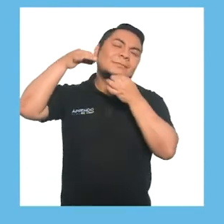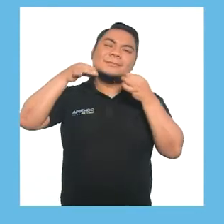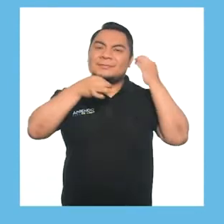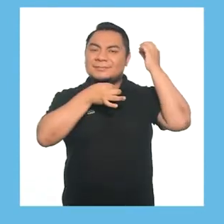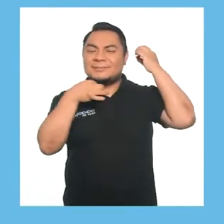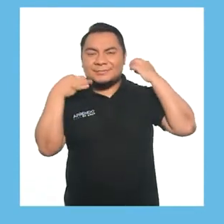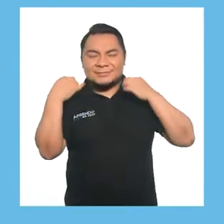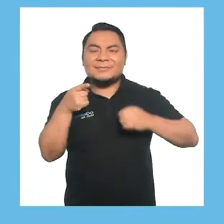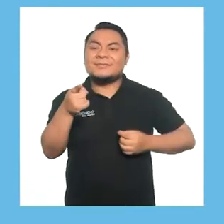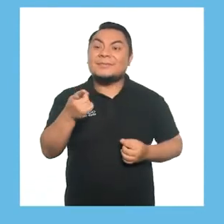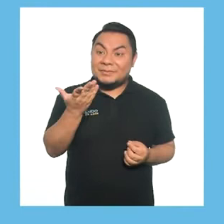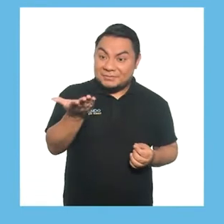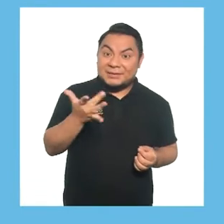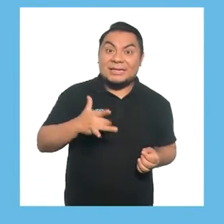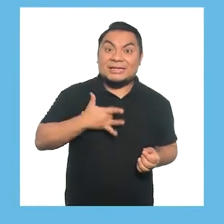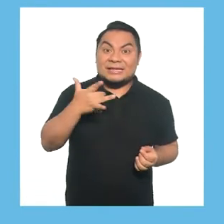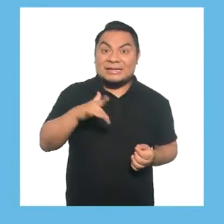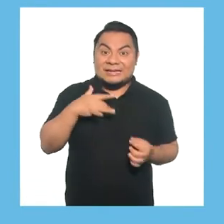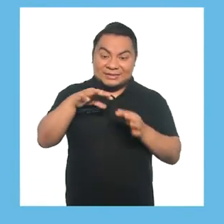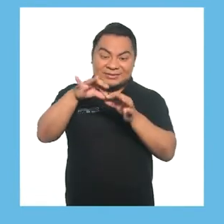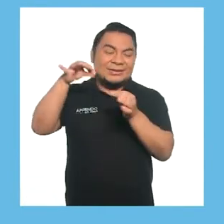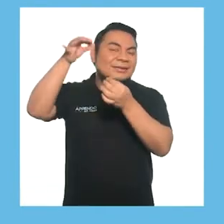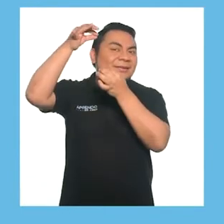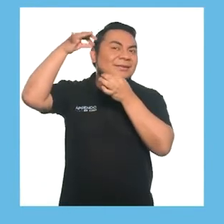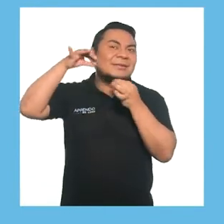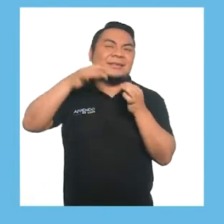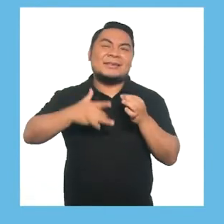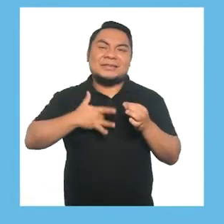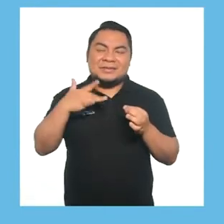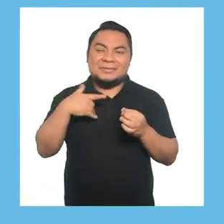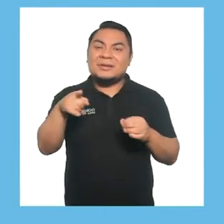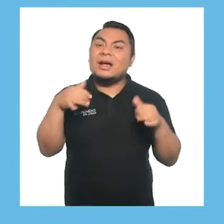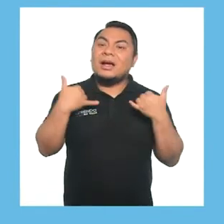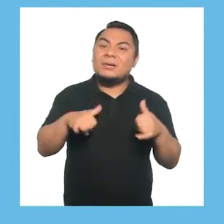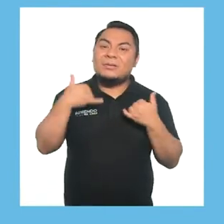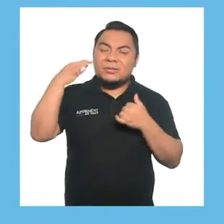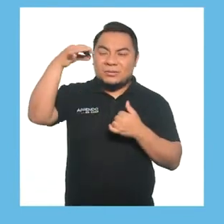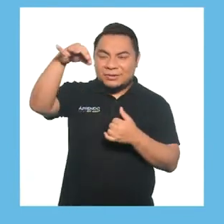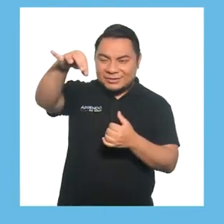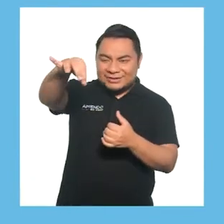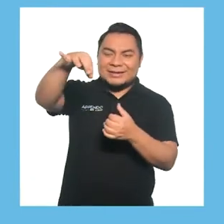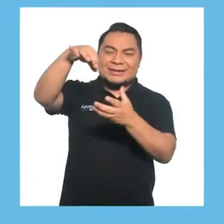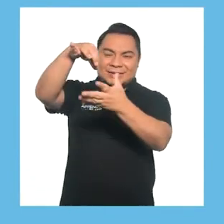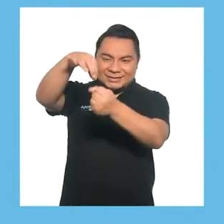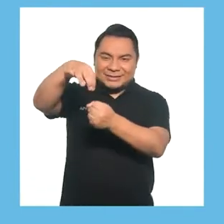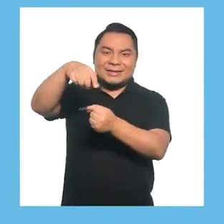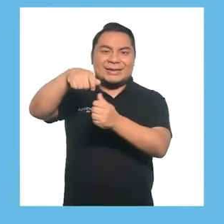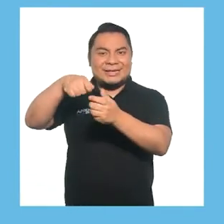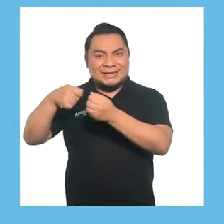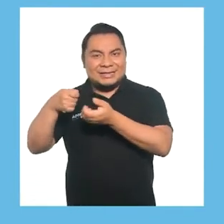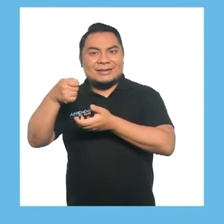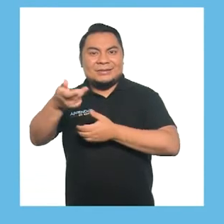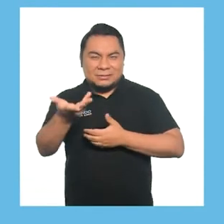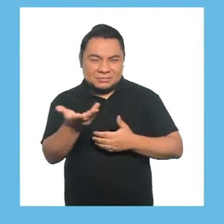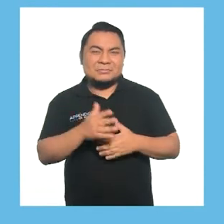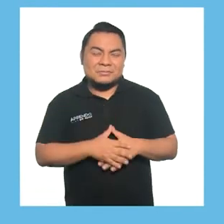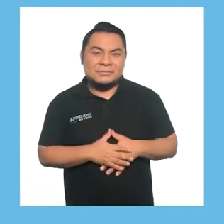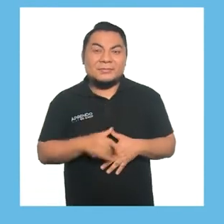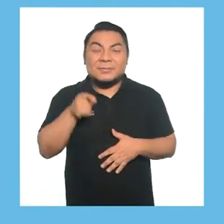invitándole a sentir la textura y a jugar a atraparlo acercándolo a sus manos.